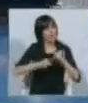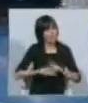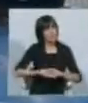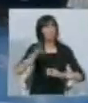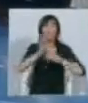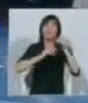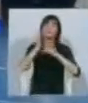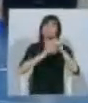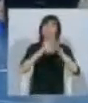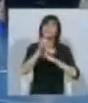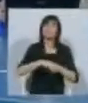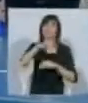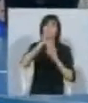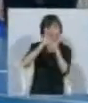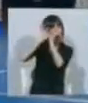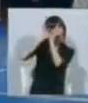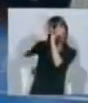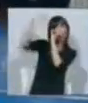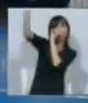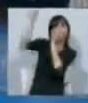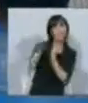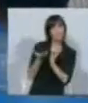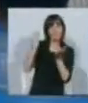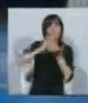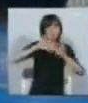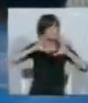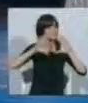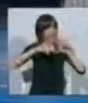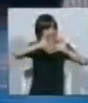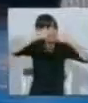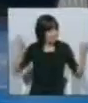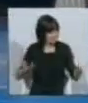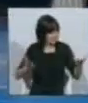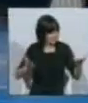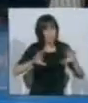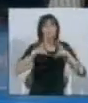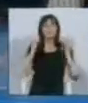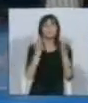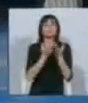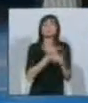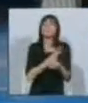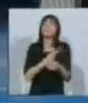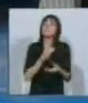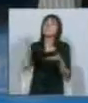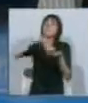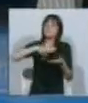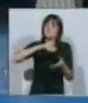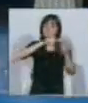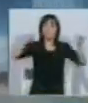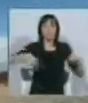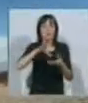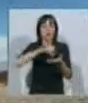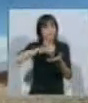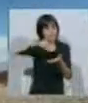del Argentina y del mundo, justamente en el lado argentino del desierto de Atacama. El proyecto se llama